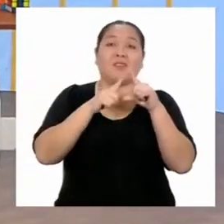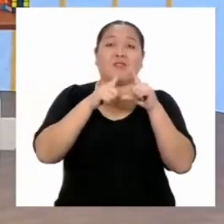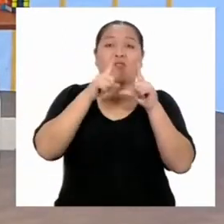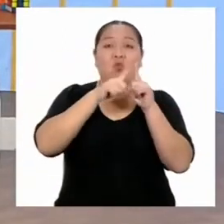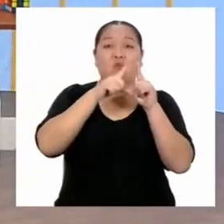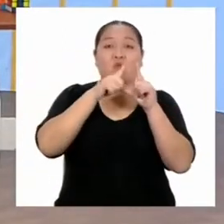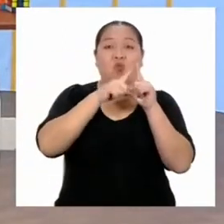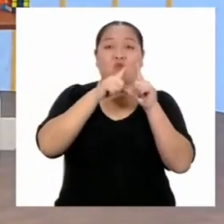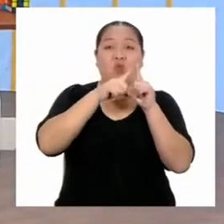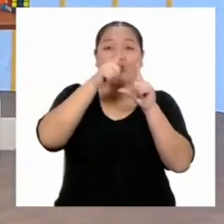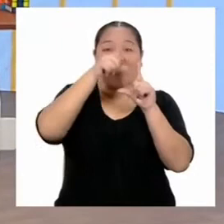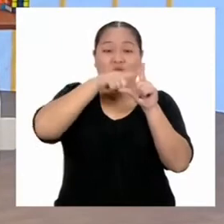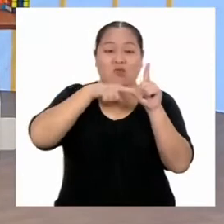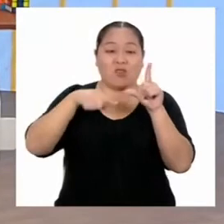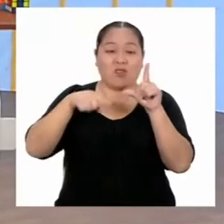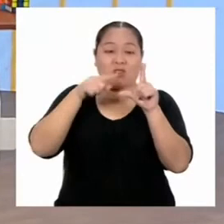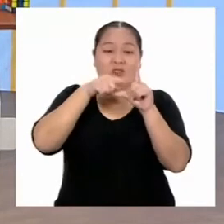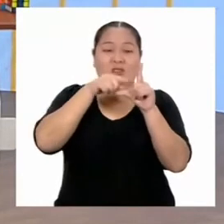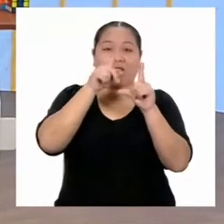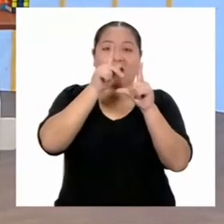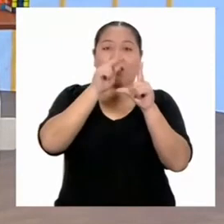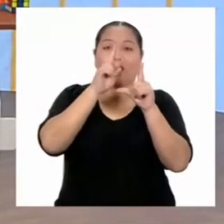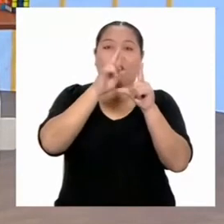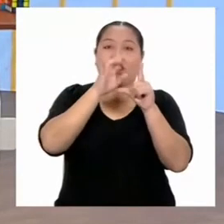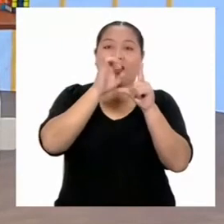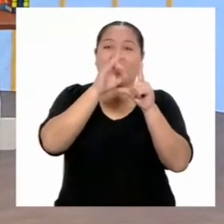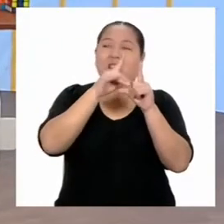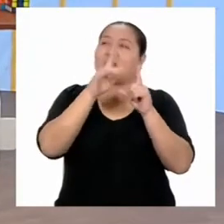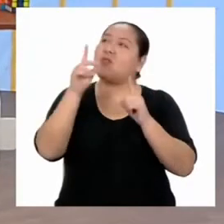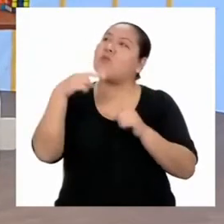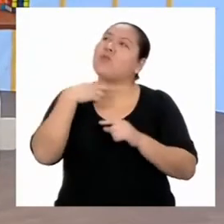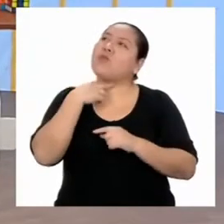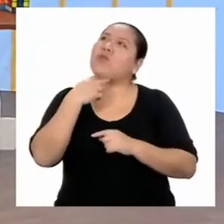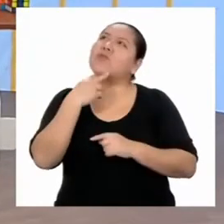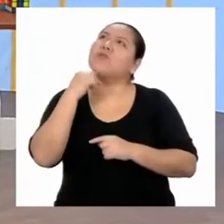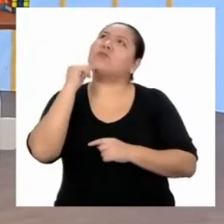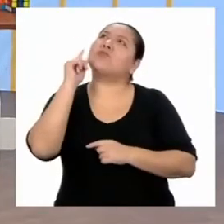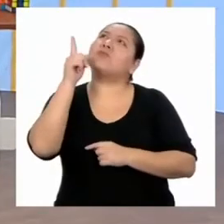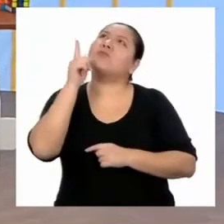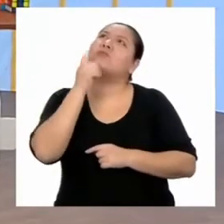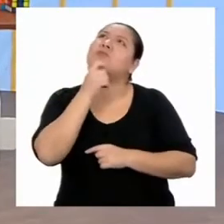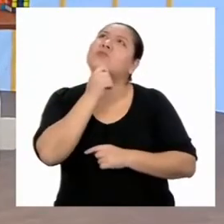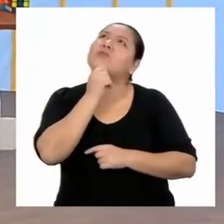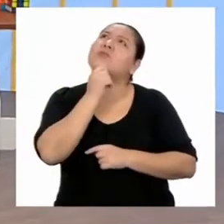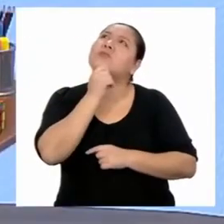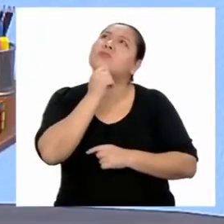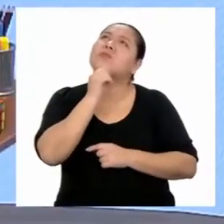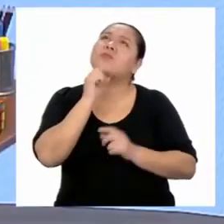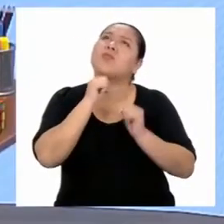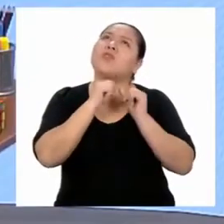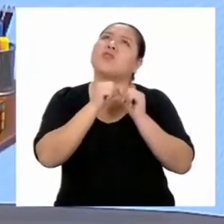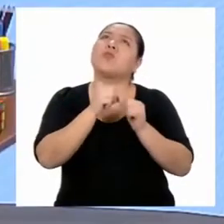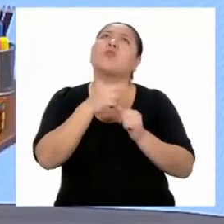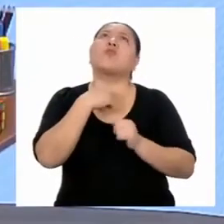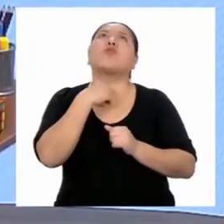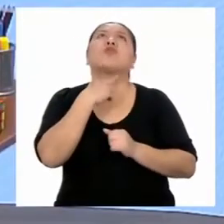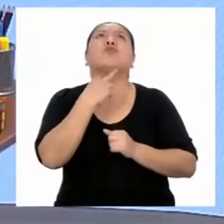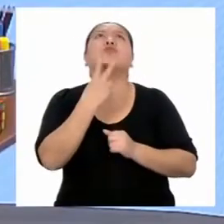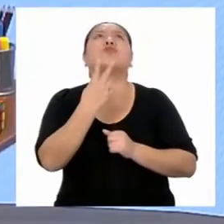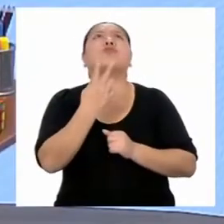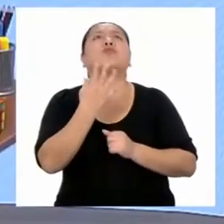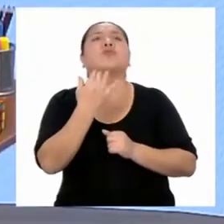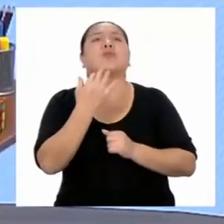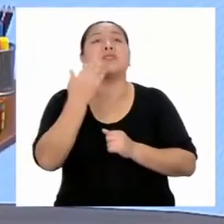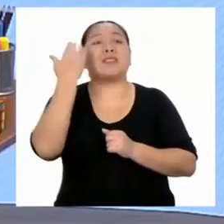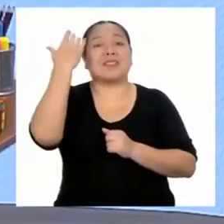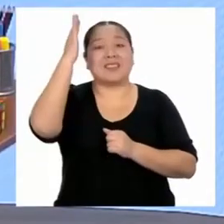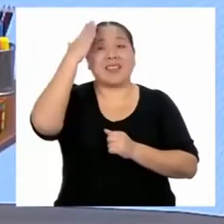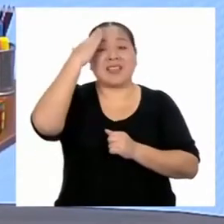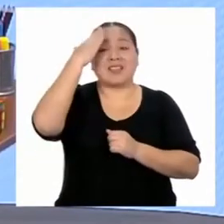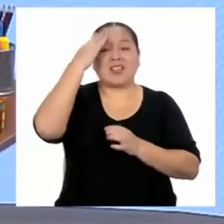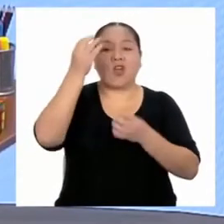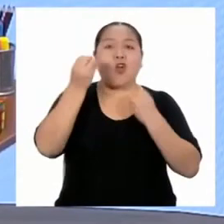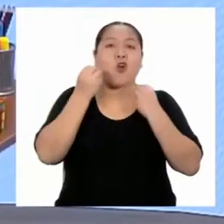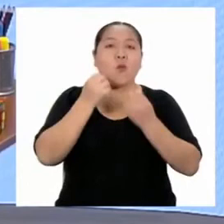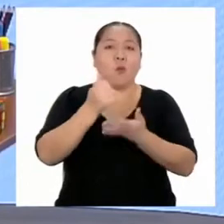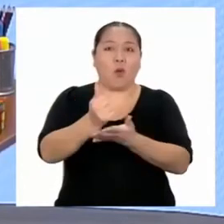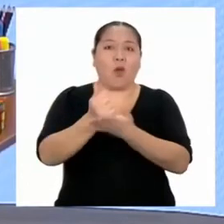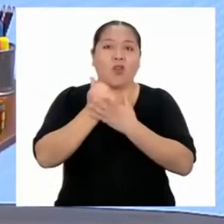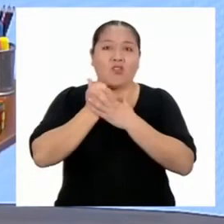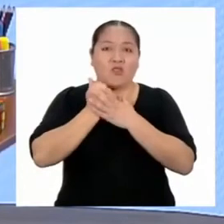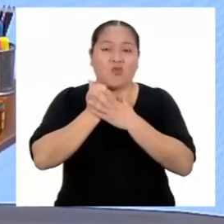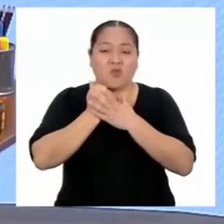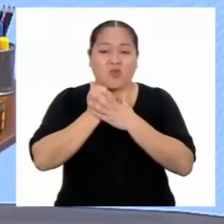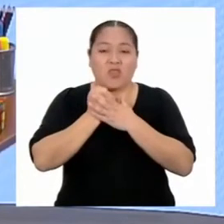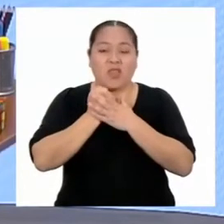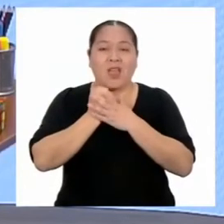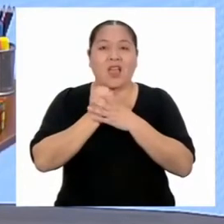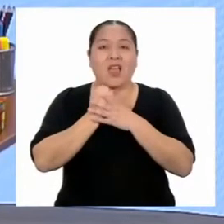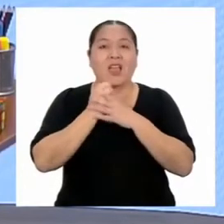triángulo rectángulo? ¿Vos, misteriosa, sigues por ahí? Ya sé de qué manera nos pueden ayudar las sombras a